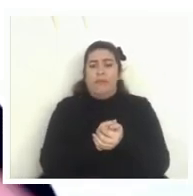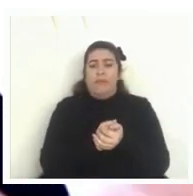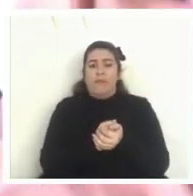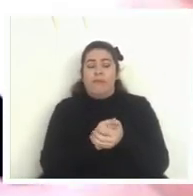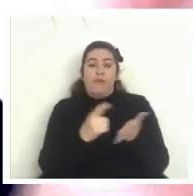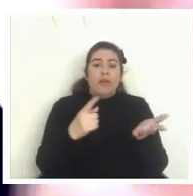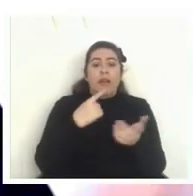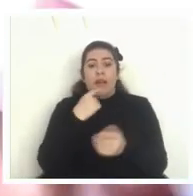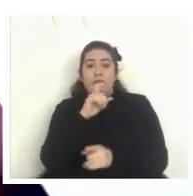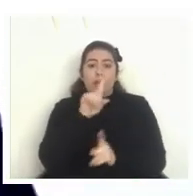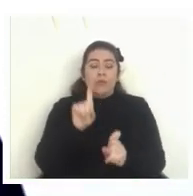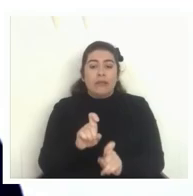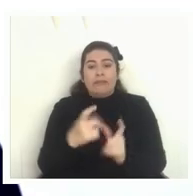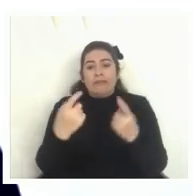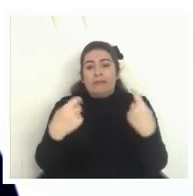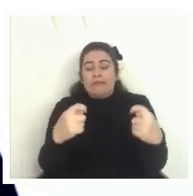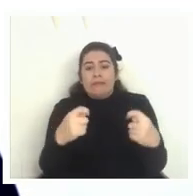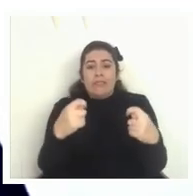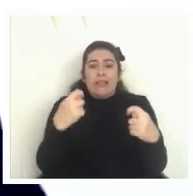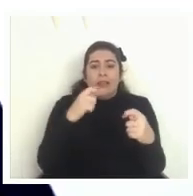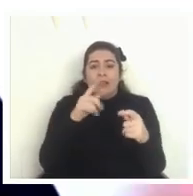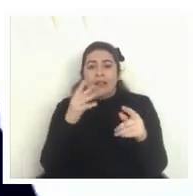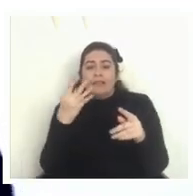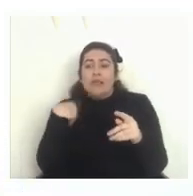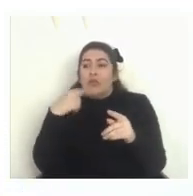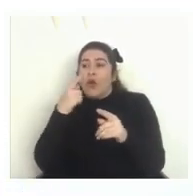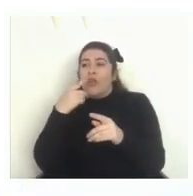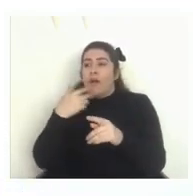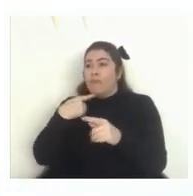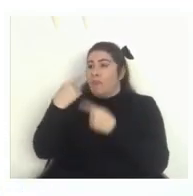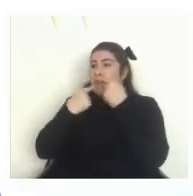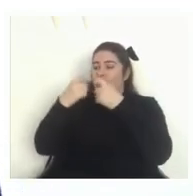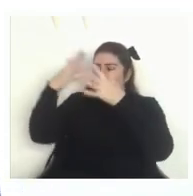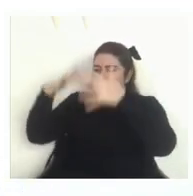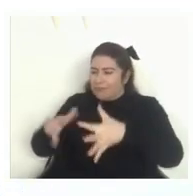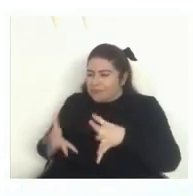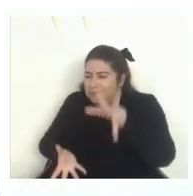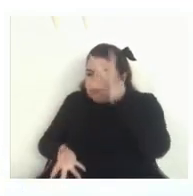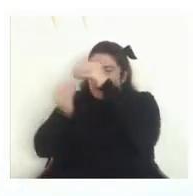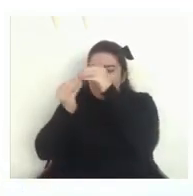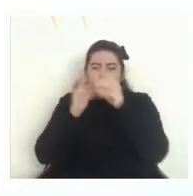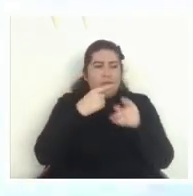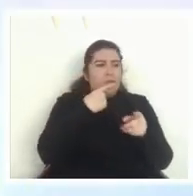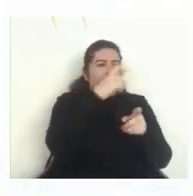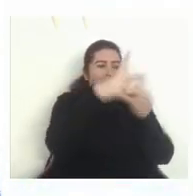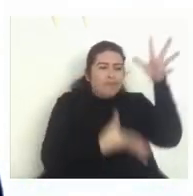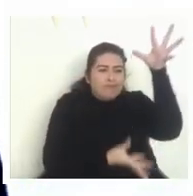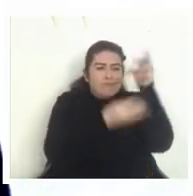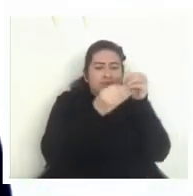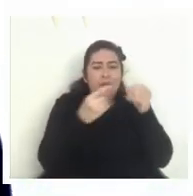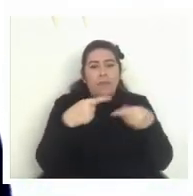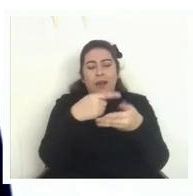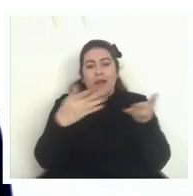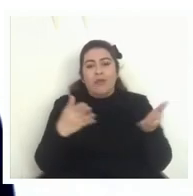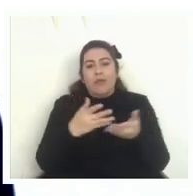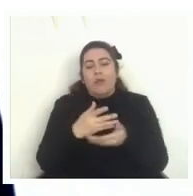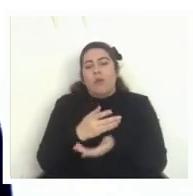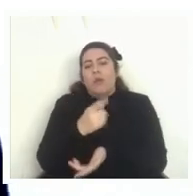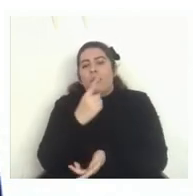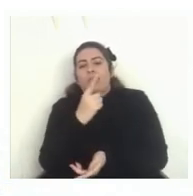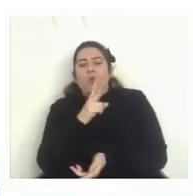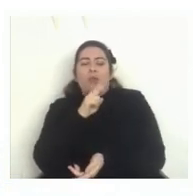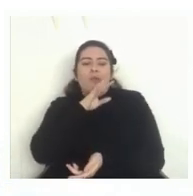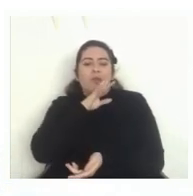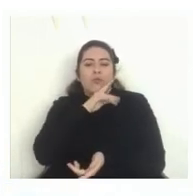preguntas tratando de juntar un poquito para que y que cada uno de nuestros panelistas tenga un par de minutos para abordar